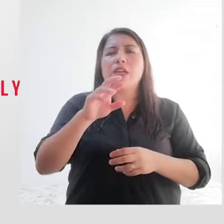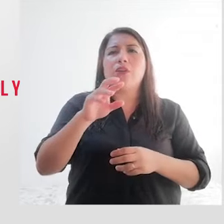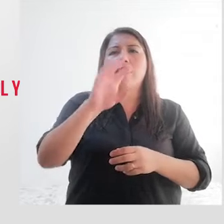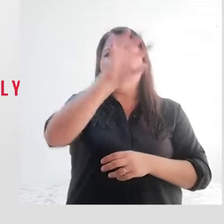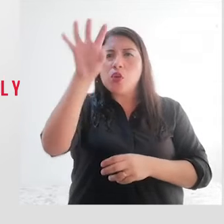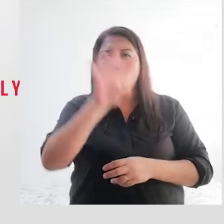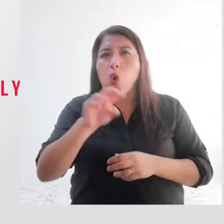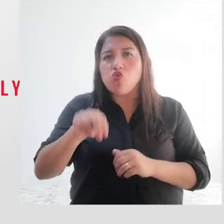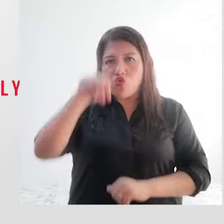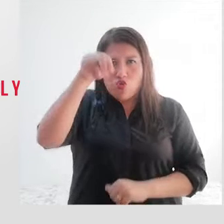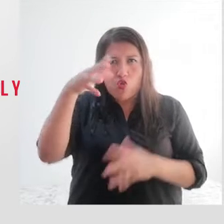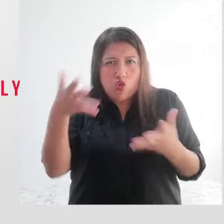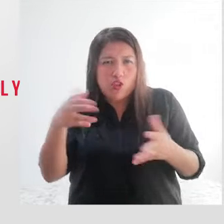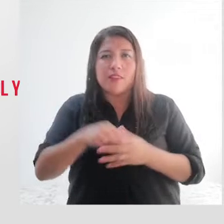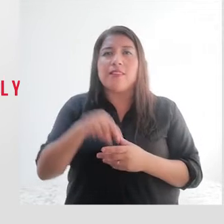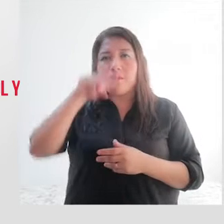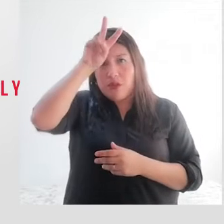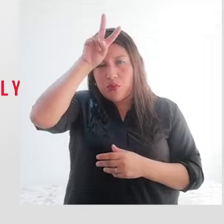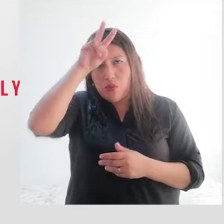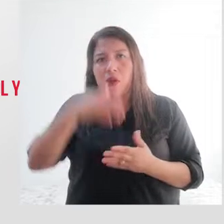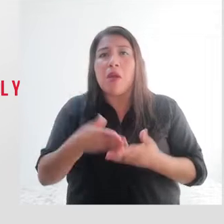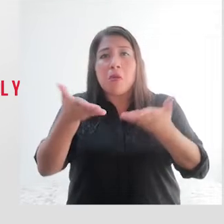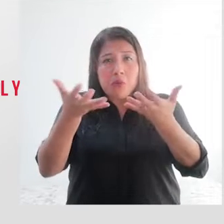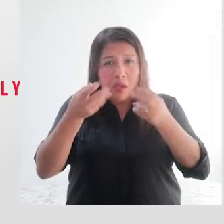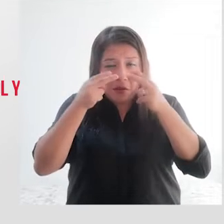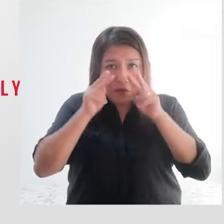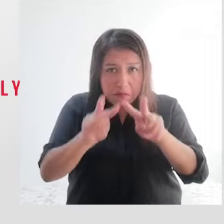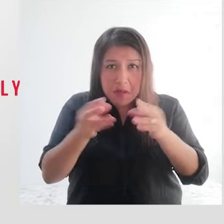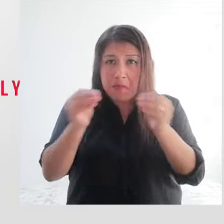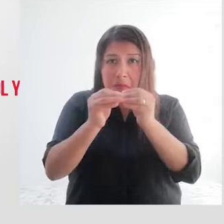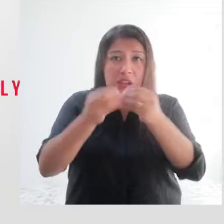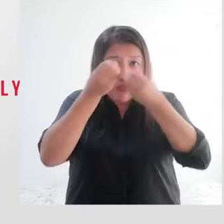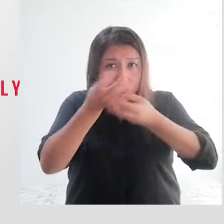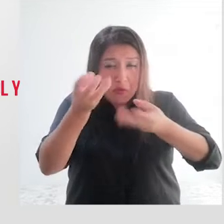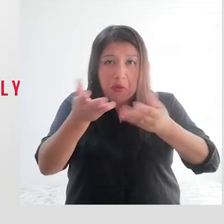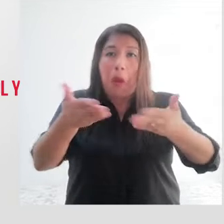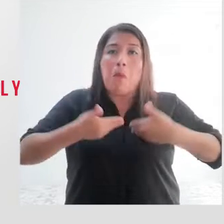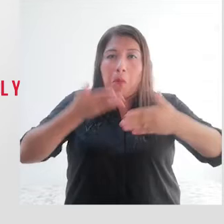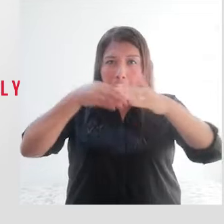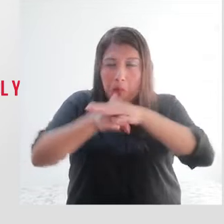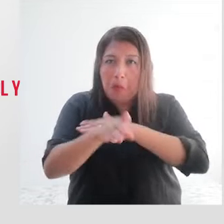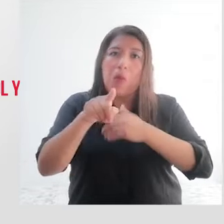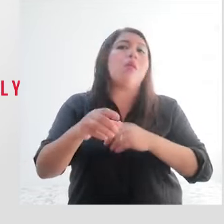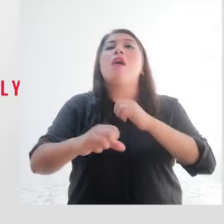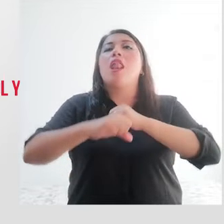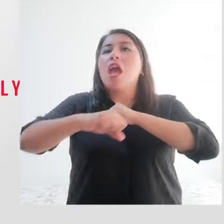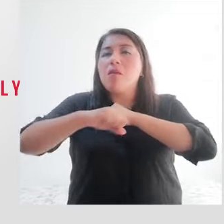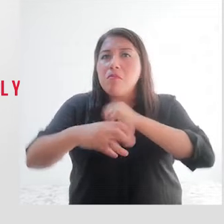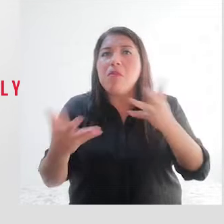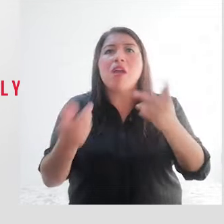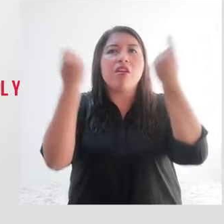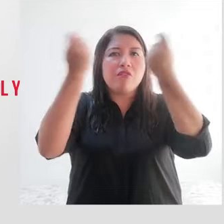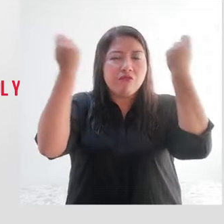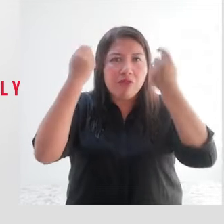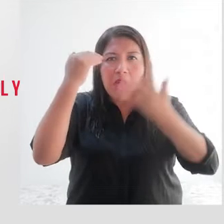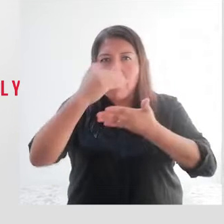Para mayor información, visitar el portal del Ministerio de Trabajo y Promoción del Empleo en la sección Campañas